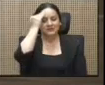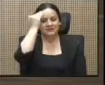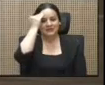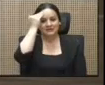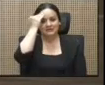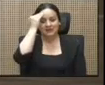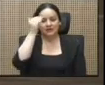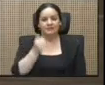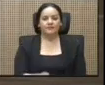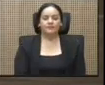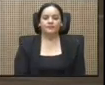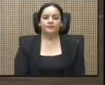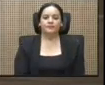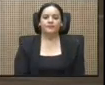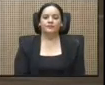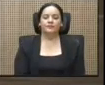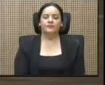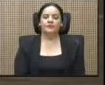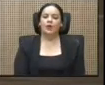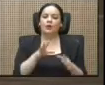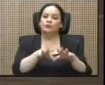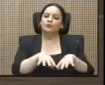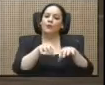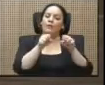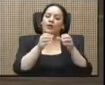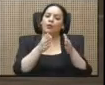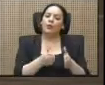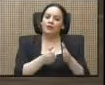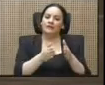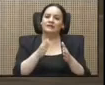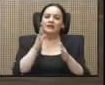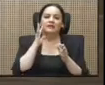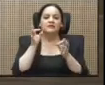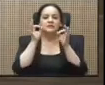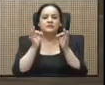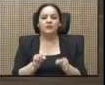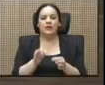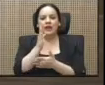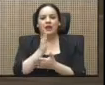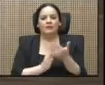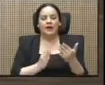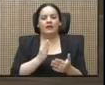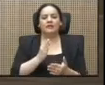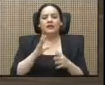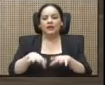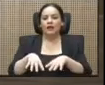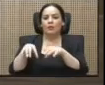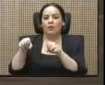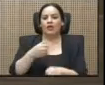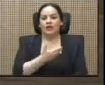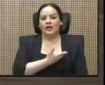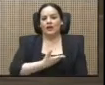los tomadores de decisiones de la parte del Poder Ejecutivo propiamente